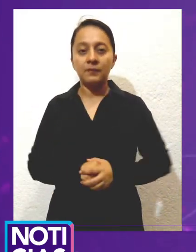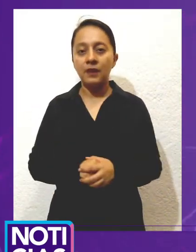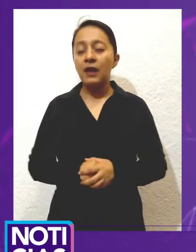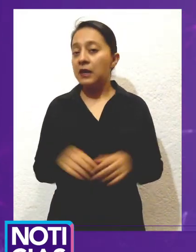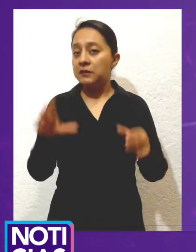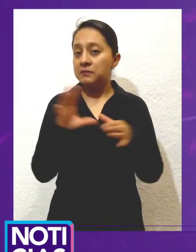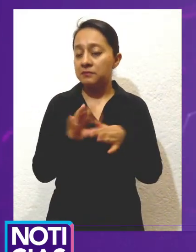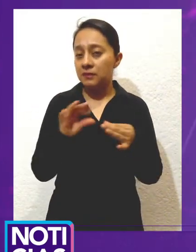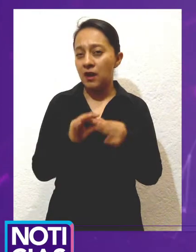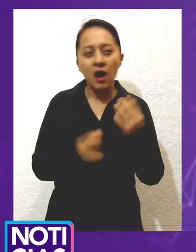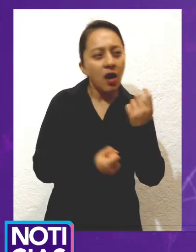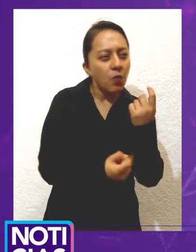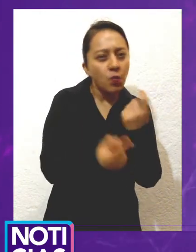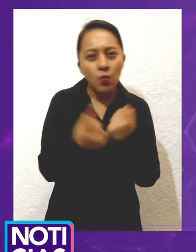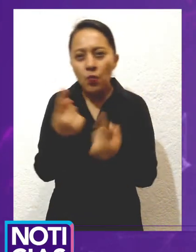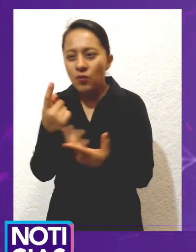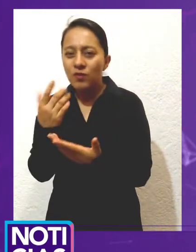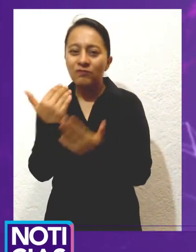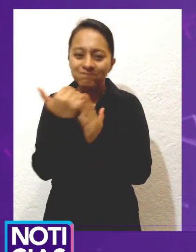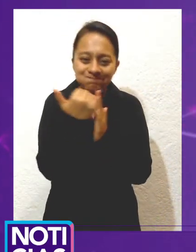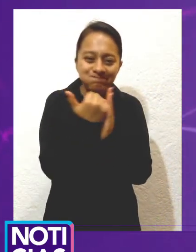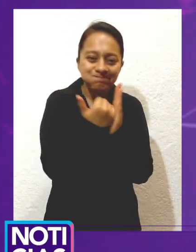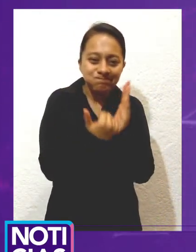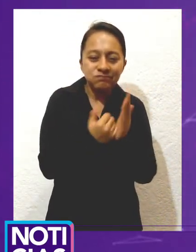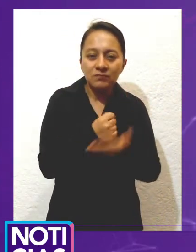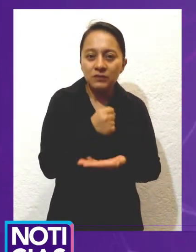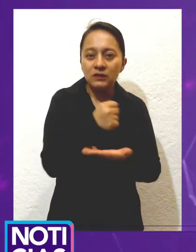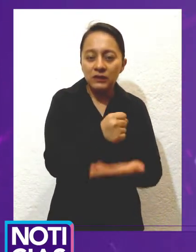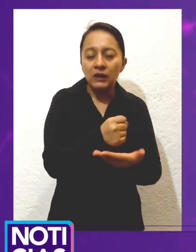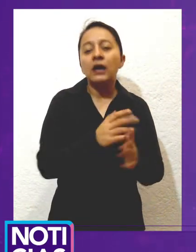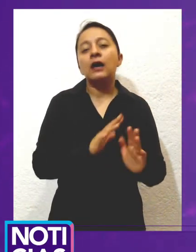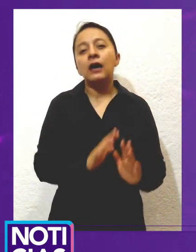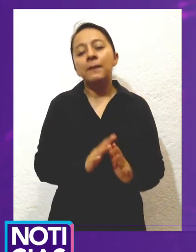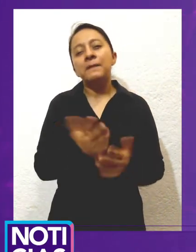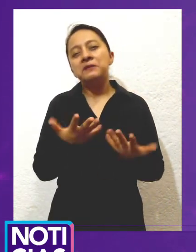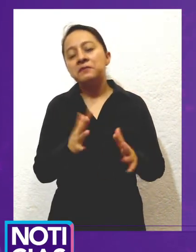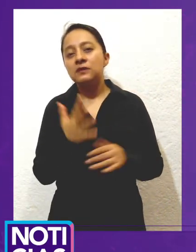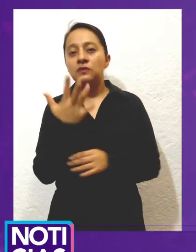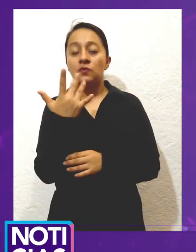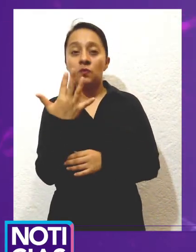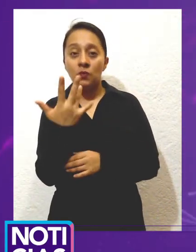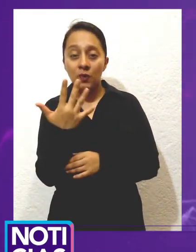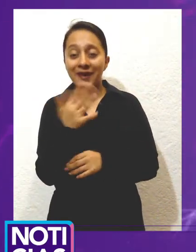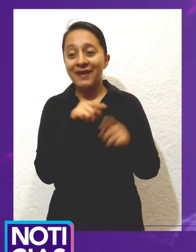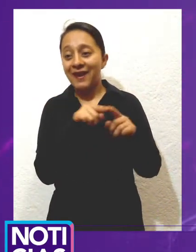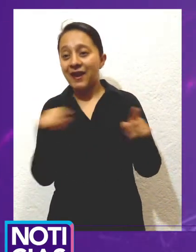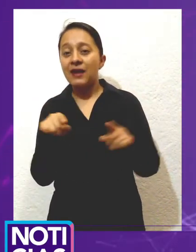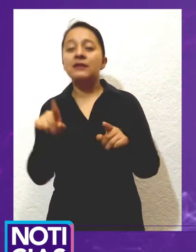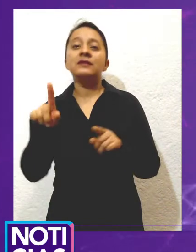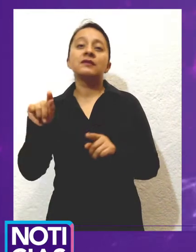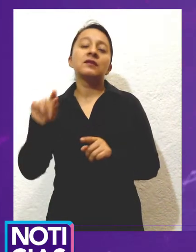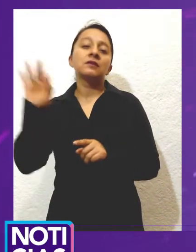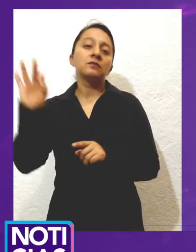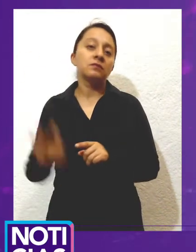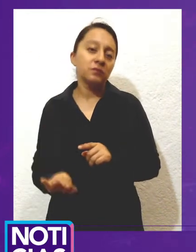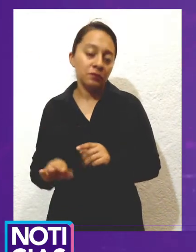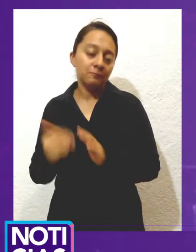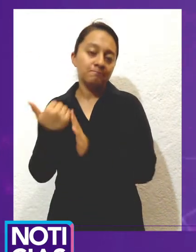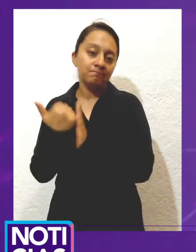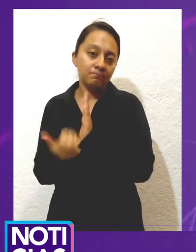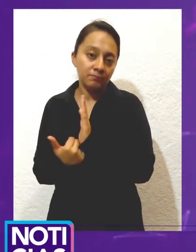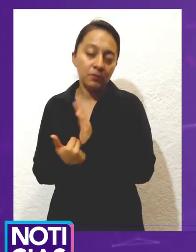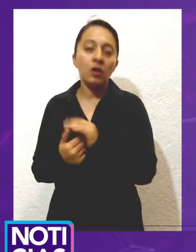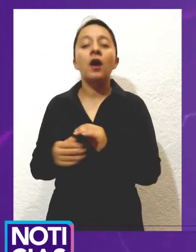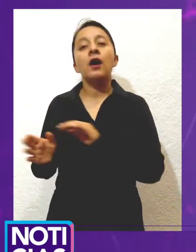50 hasta un 70%. Sobre la suspensión de empresas, mencionó que la unidad de inspección logró el cese de actividades